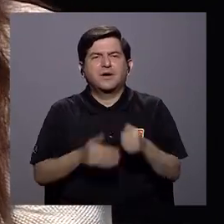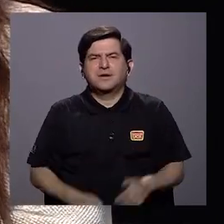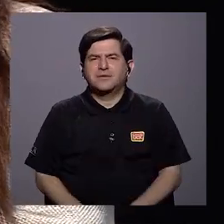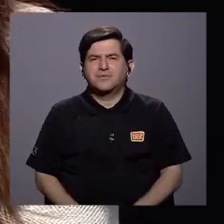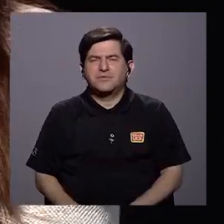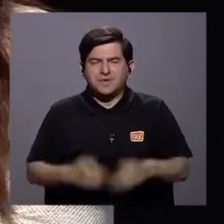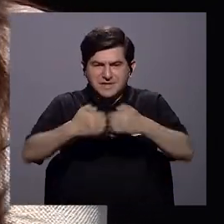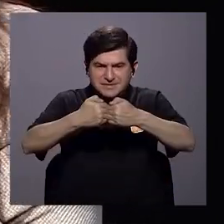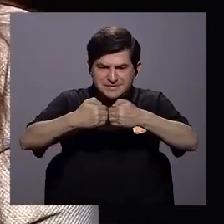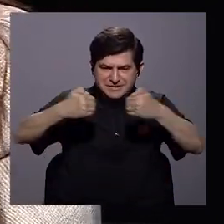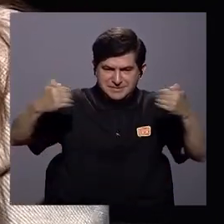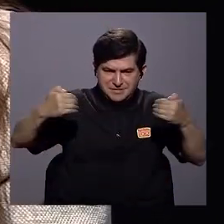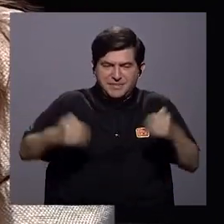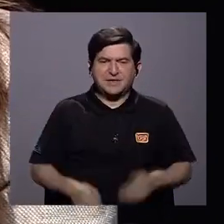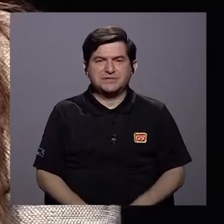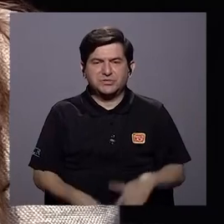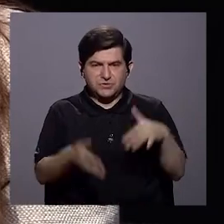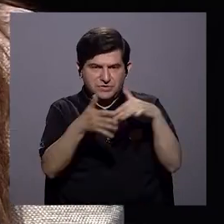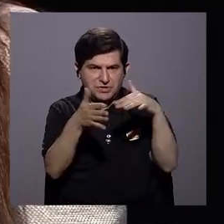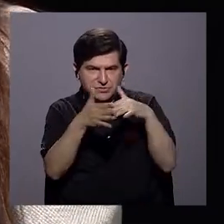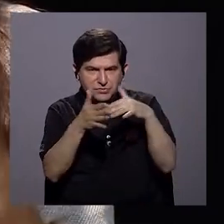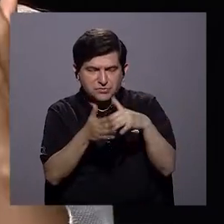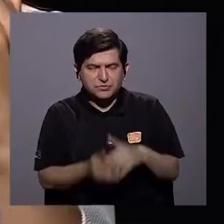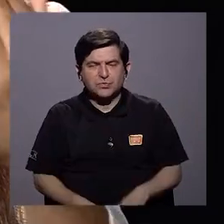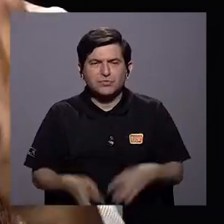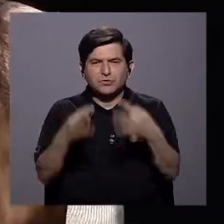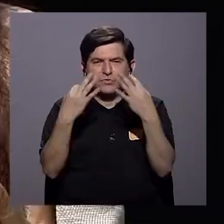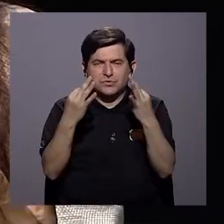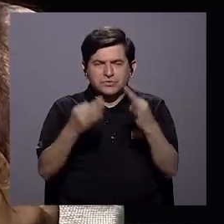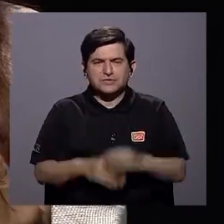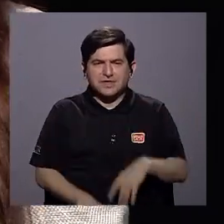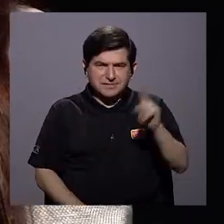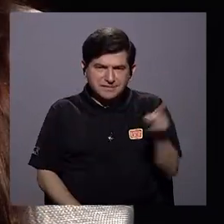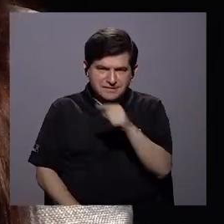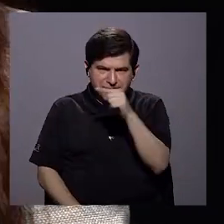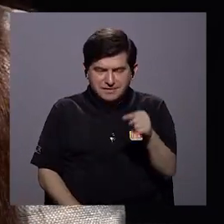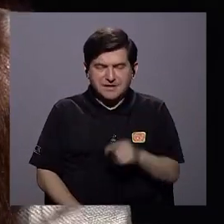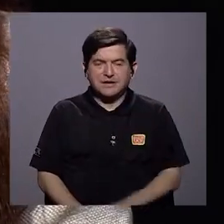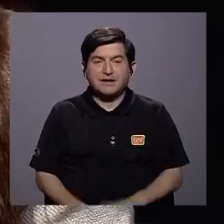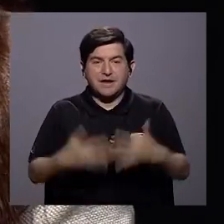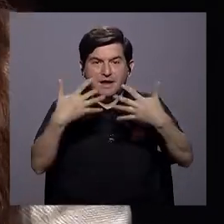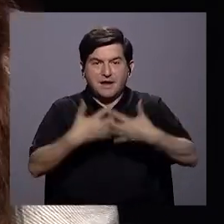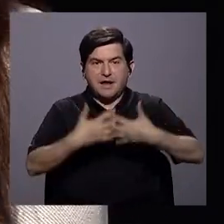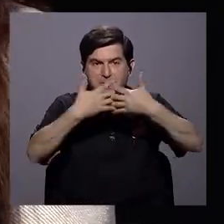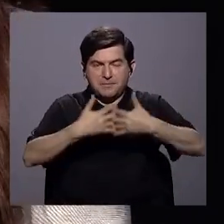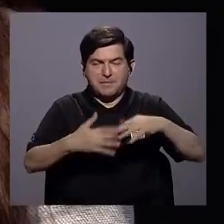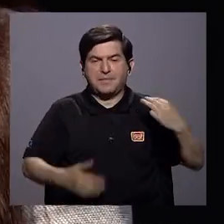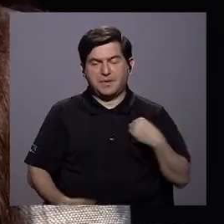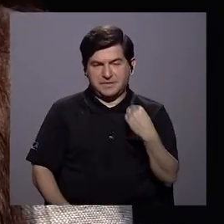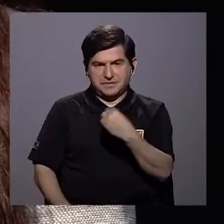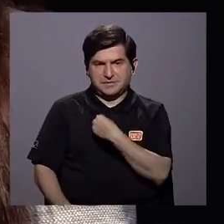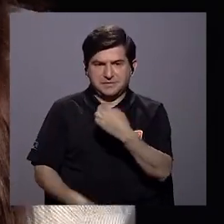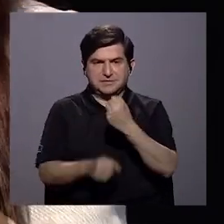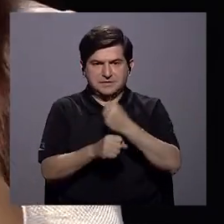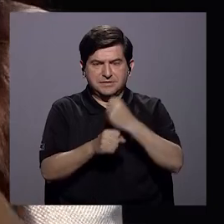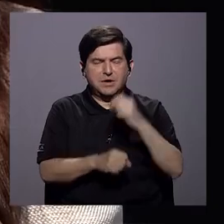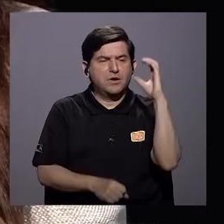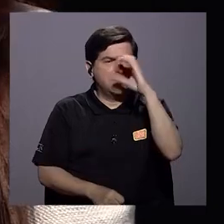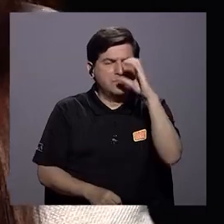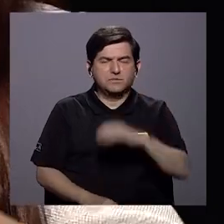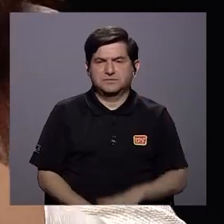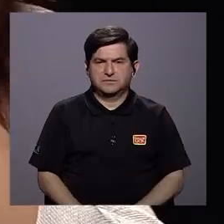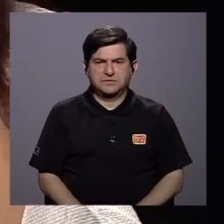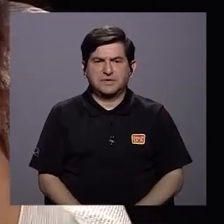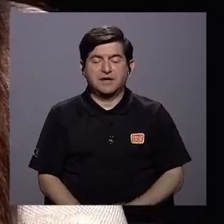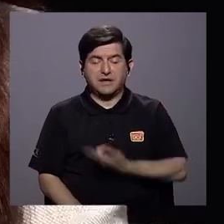brechas que tenemos en términos de la formación. Estamos teniendo empresas que nos tocan la puerta en el Ministerio de Trabajo y nos